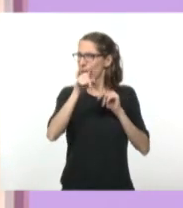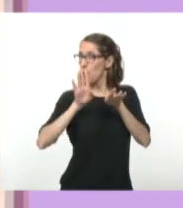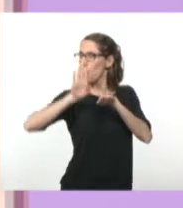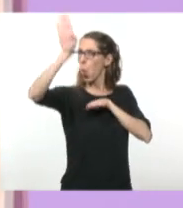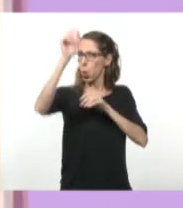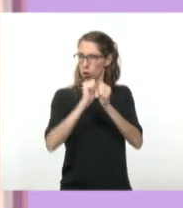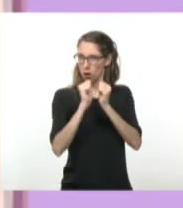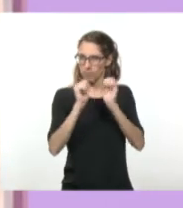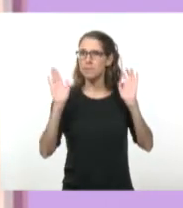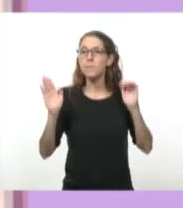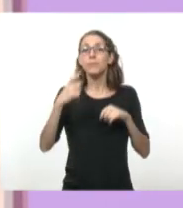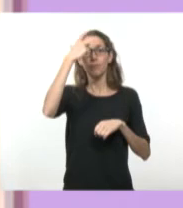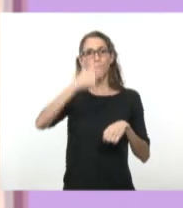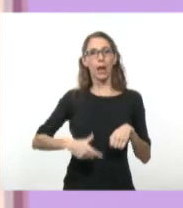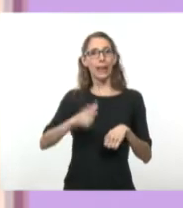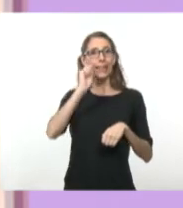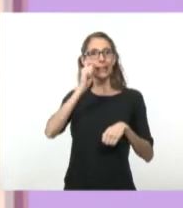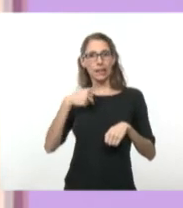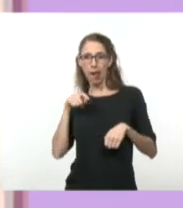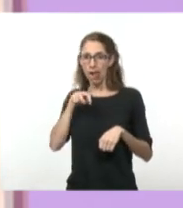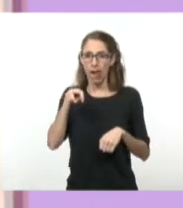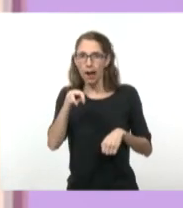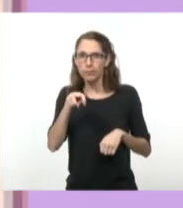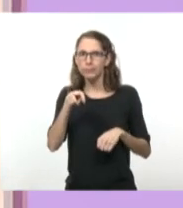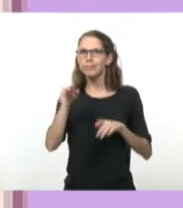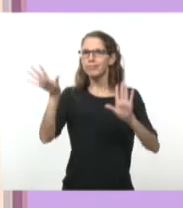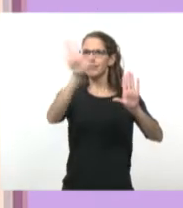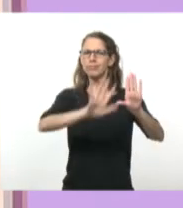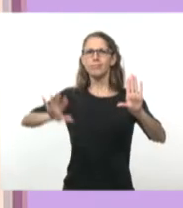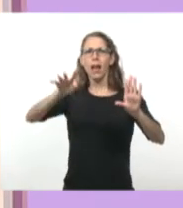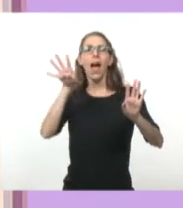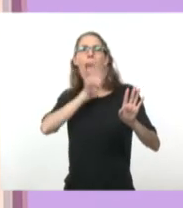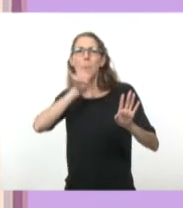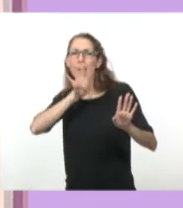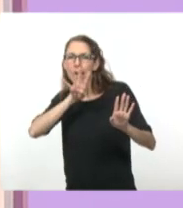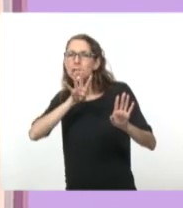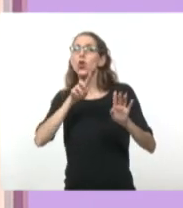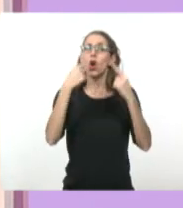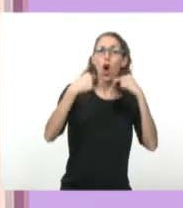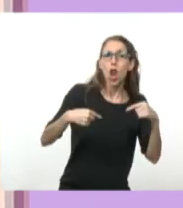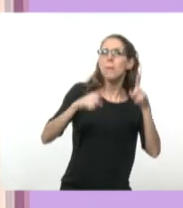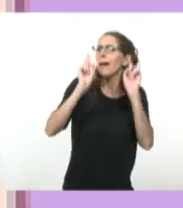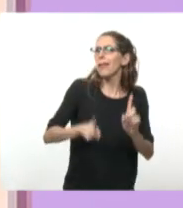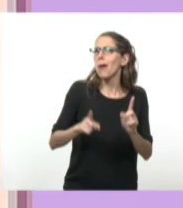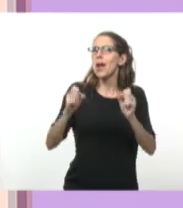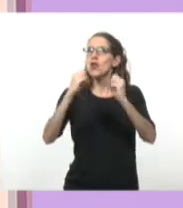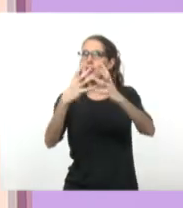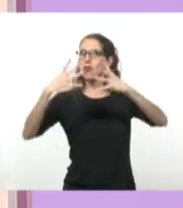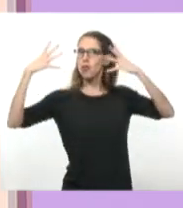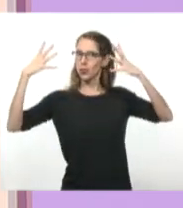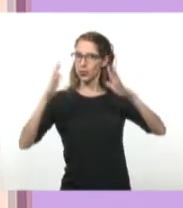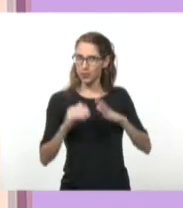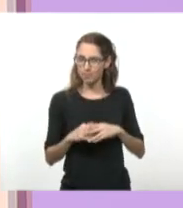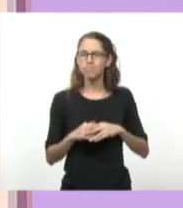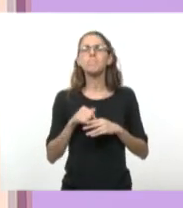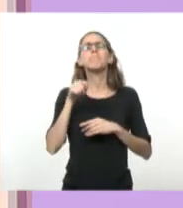está entrando y fíjate, tenemos el amarillo que además de como color está utilizado como luz. Claro. Y tenemos... Y con